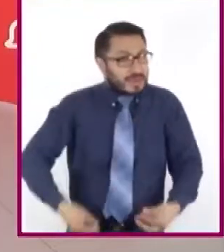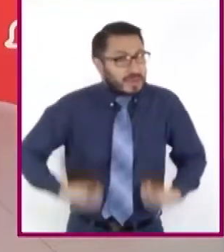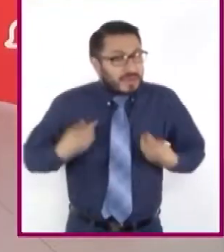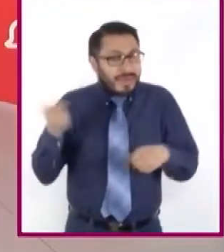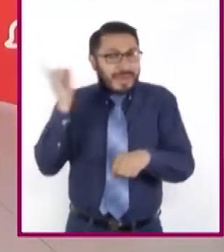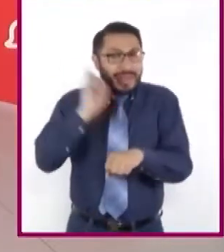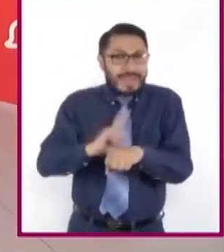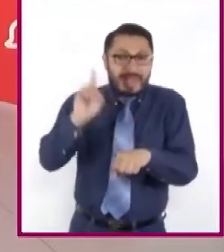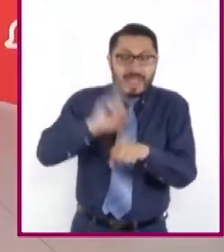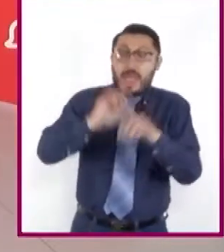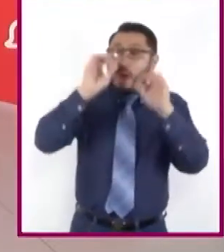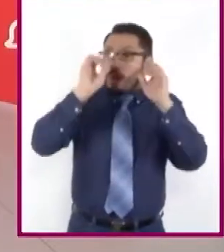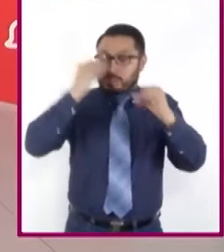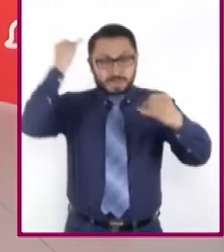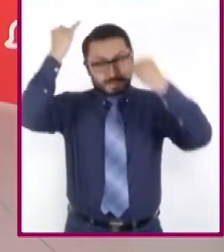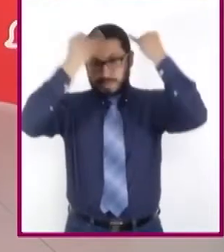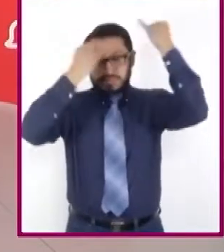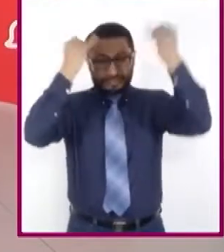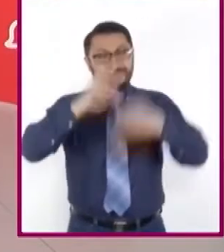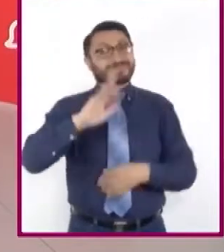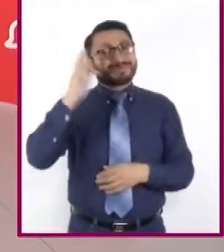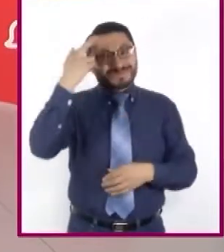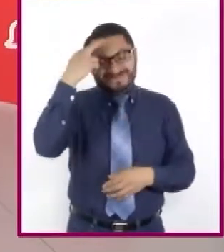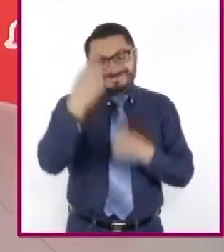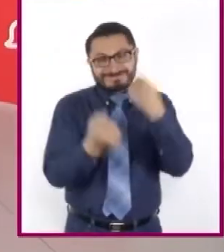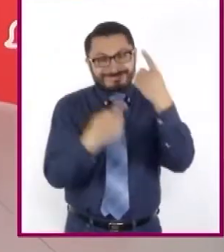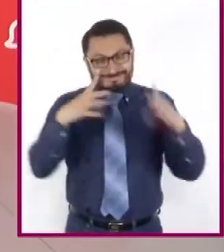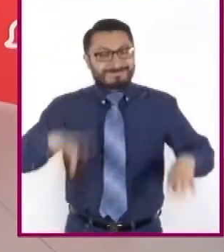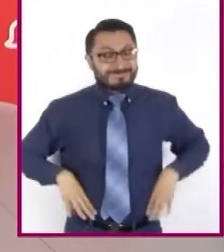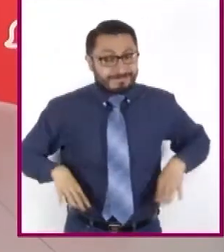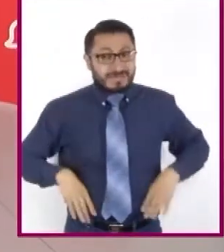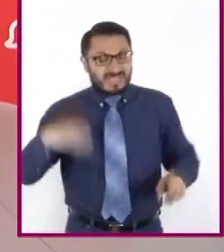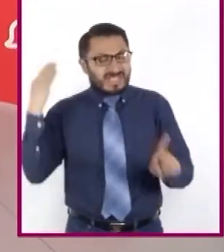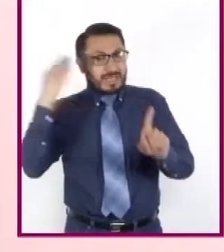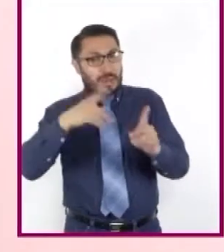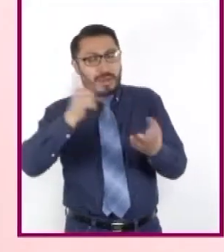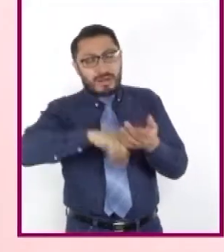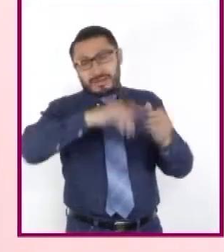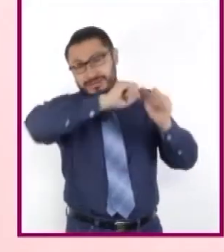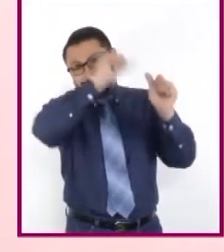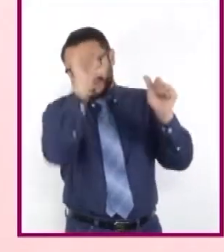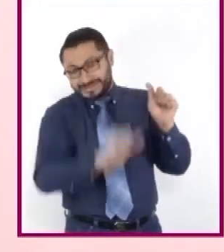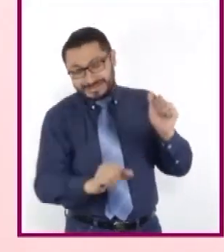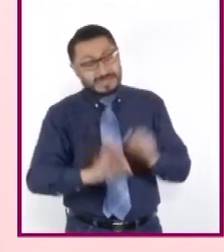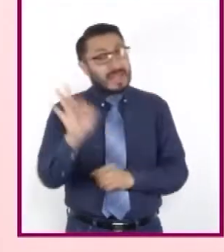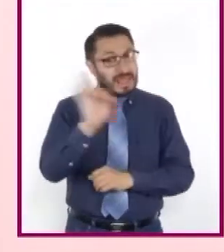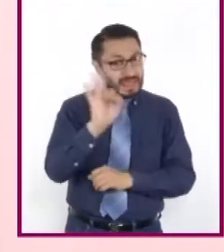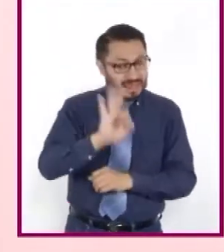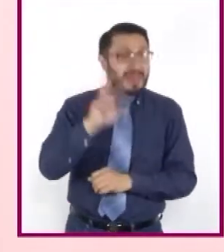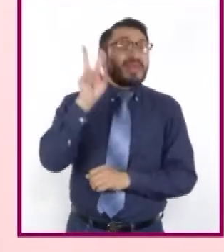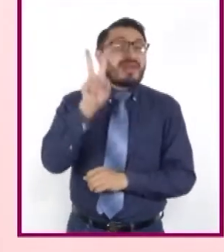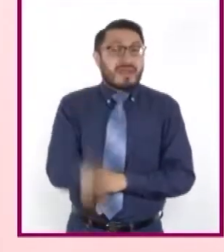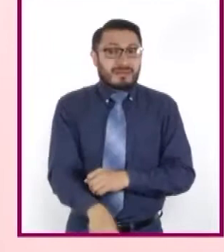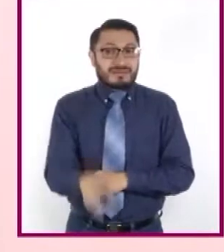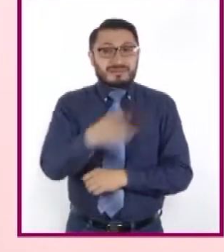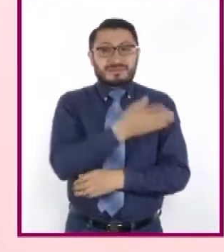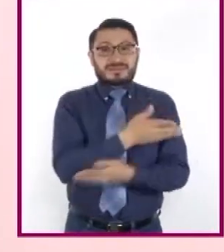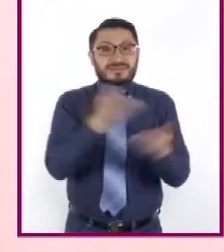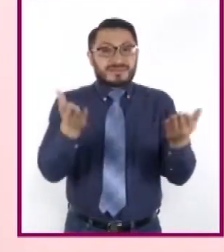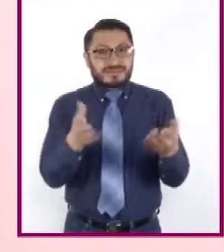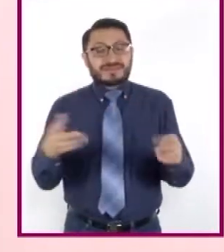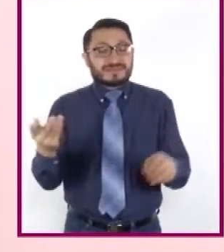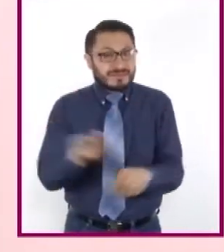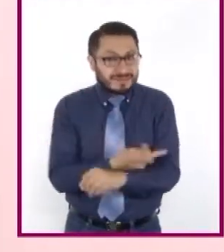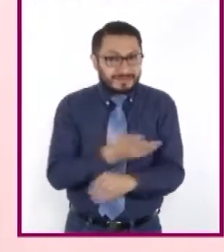Recordemos un poco de estos elementos y su intención en las obras de arte. Seguramente a ustedes les ha pasado